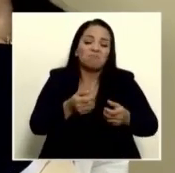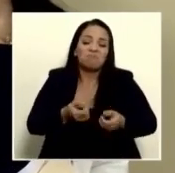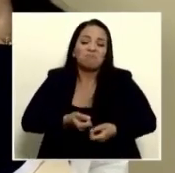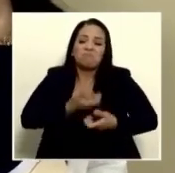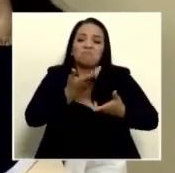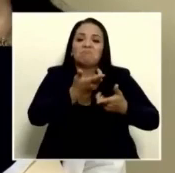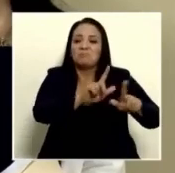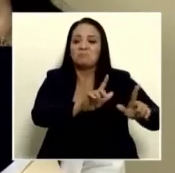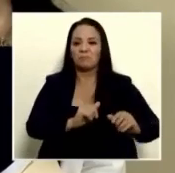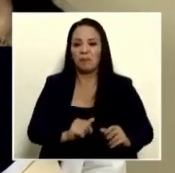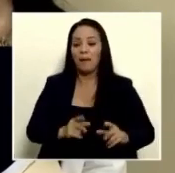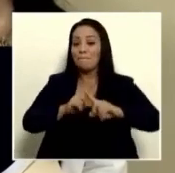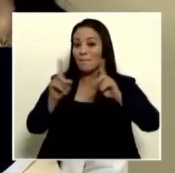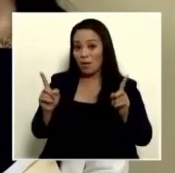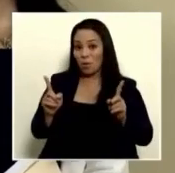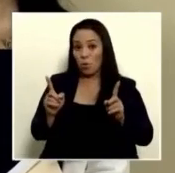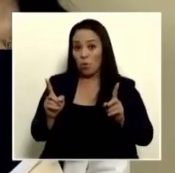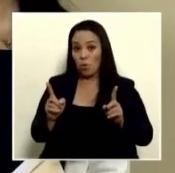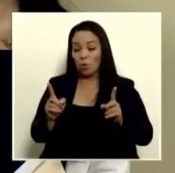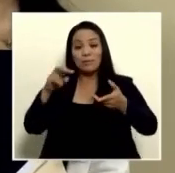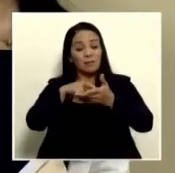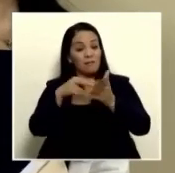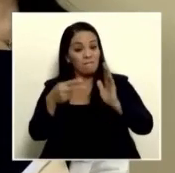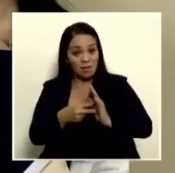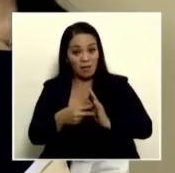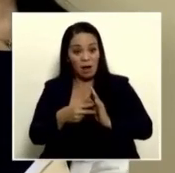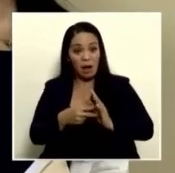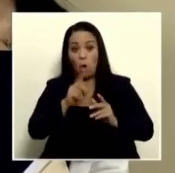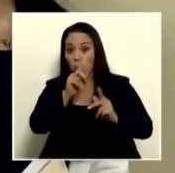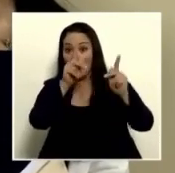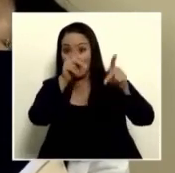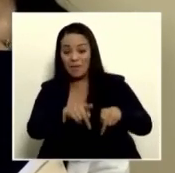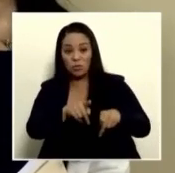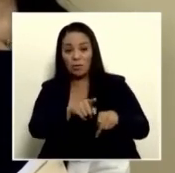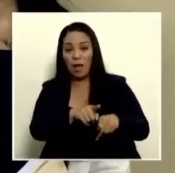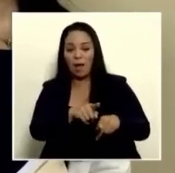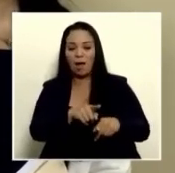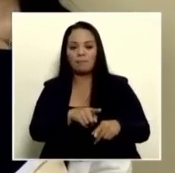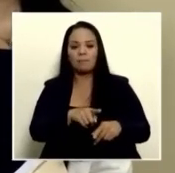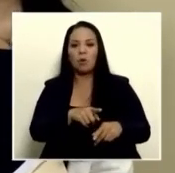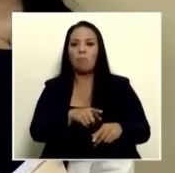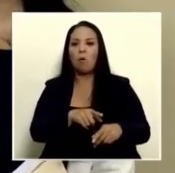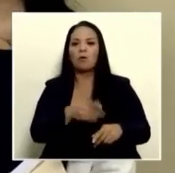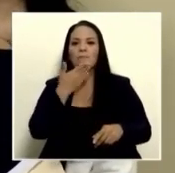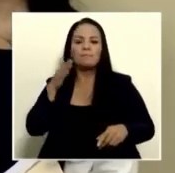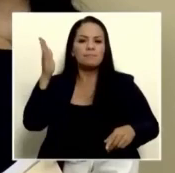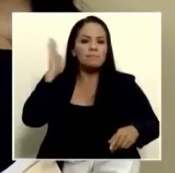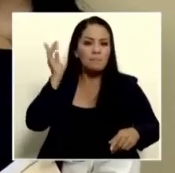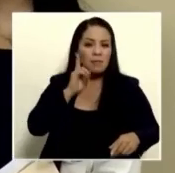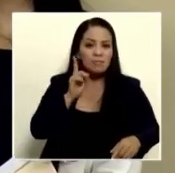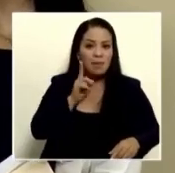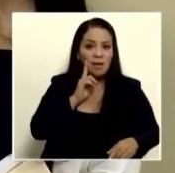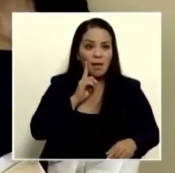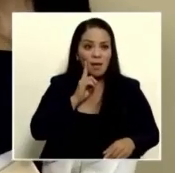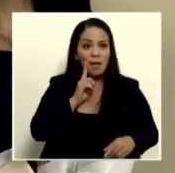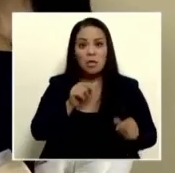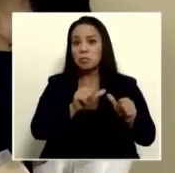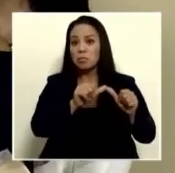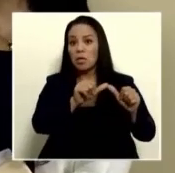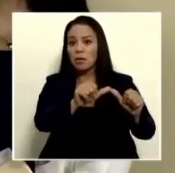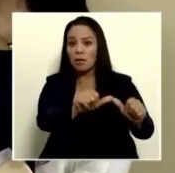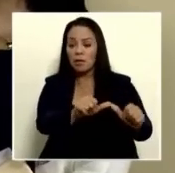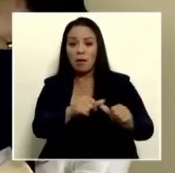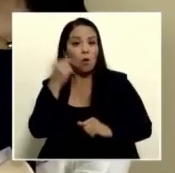de expresión no significa que alguien puede mentir descaradamente y quedarse y que el gobierno